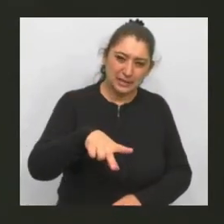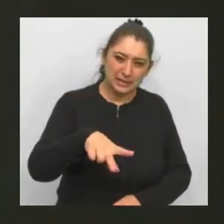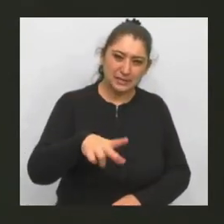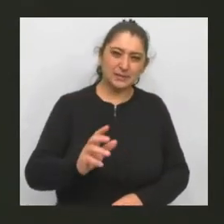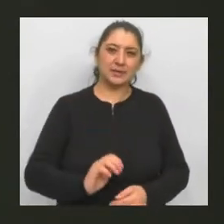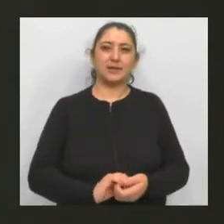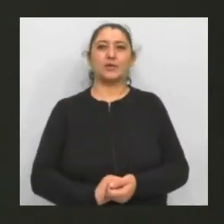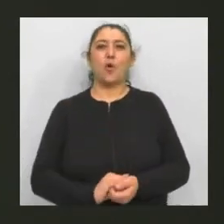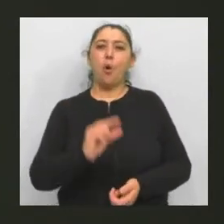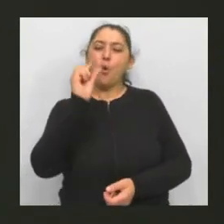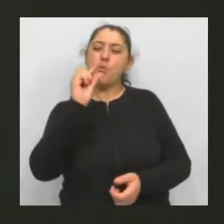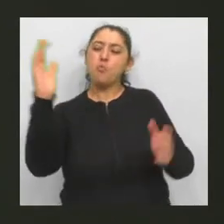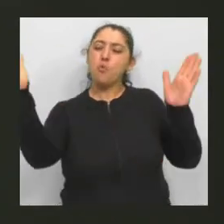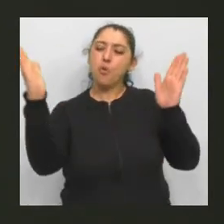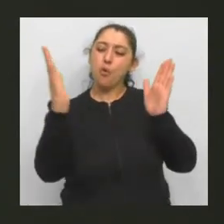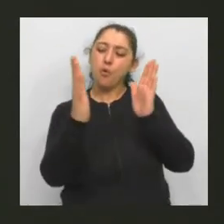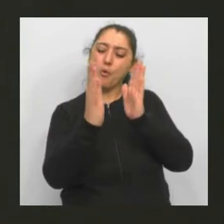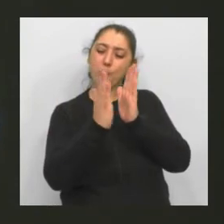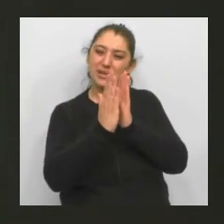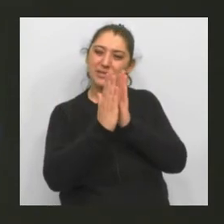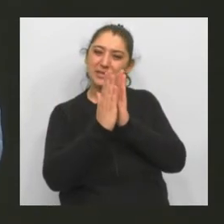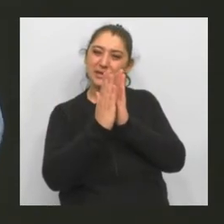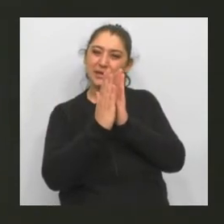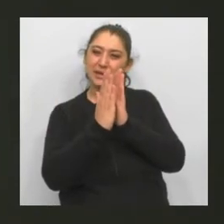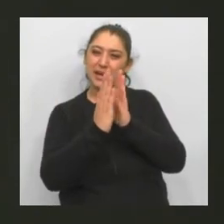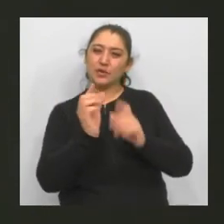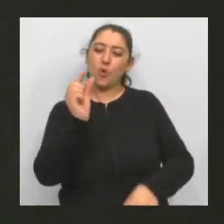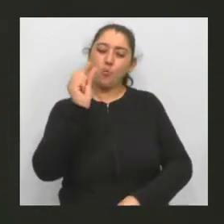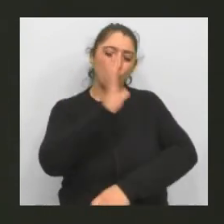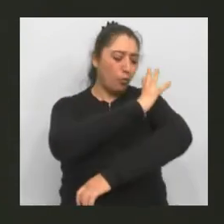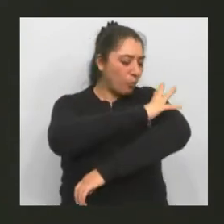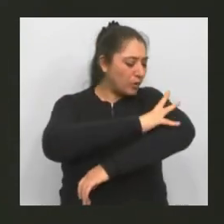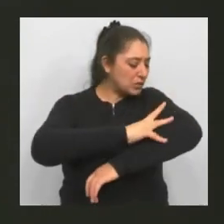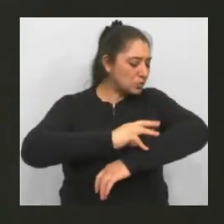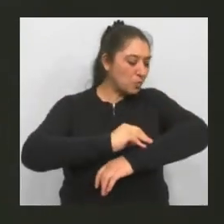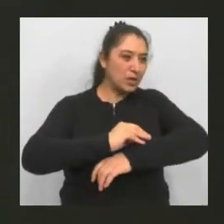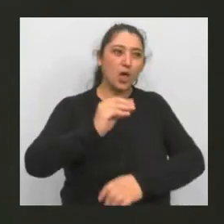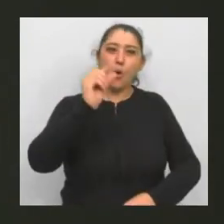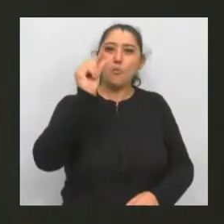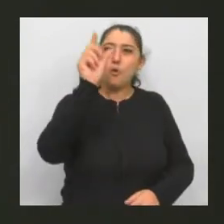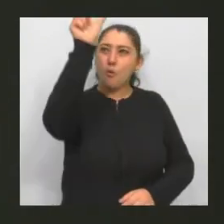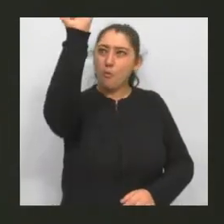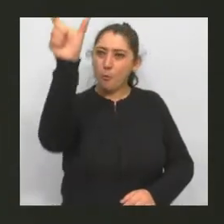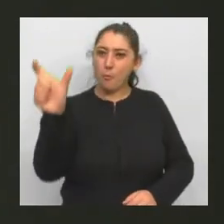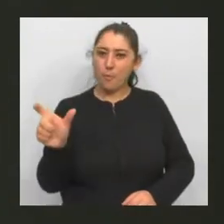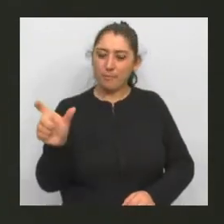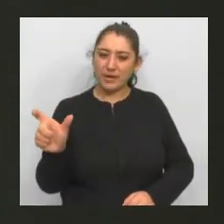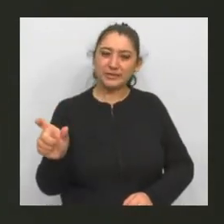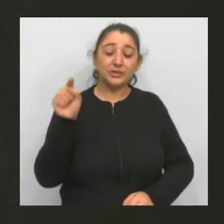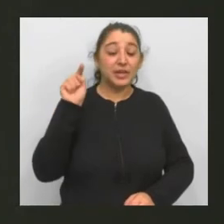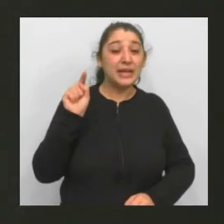poco más cercanos, un poco más humildes, un poco más